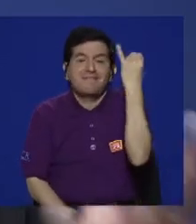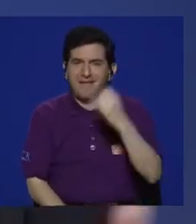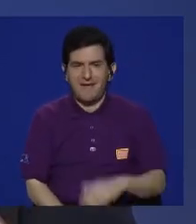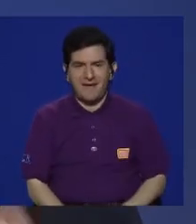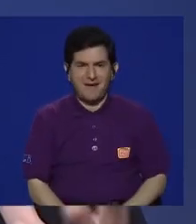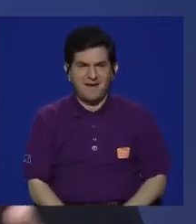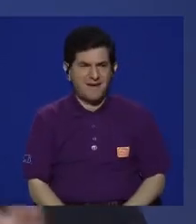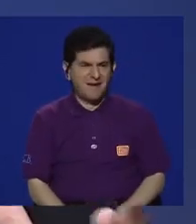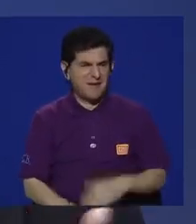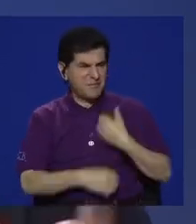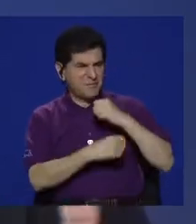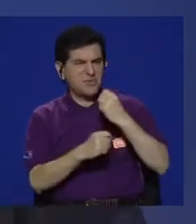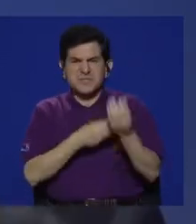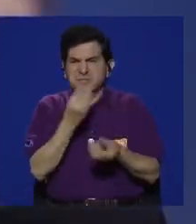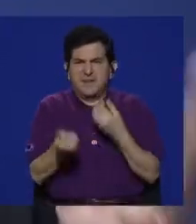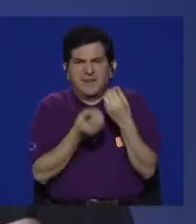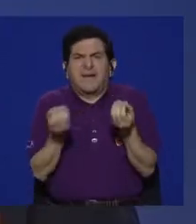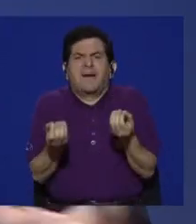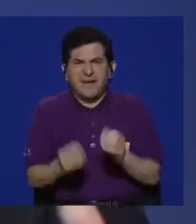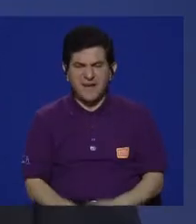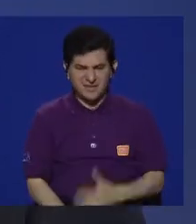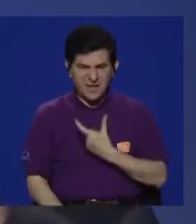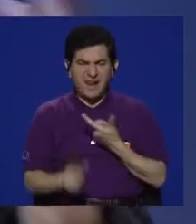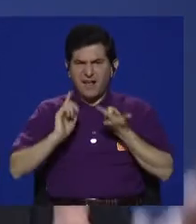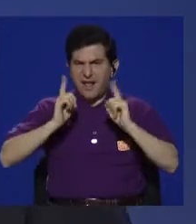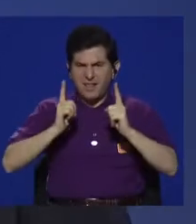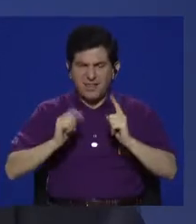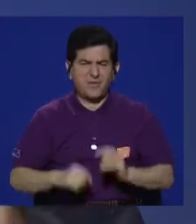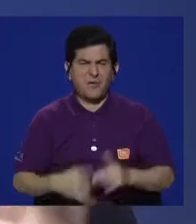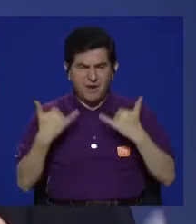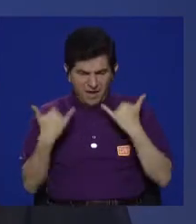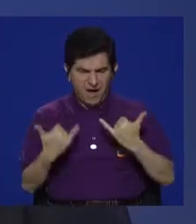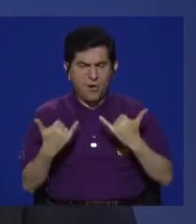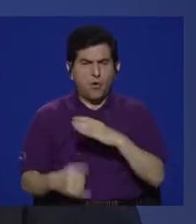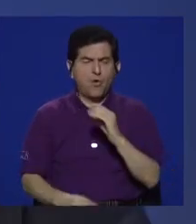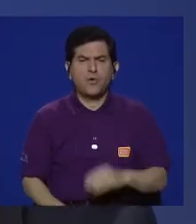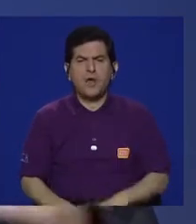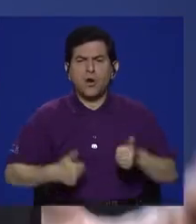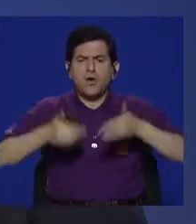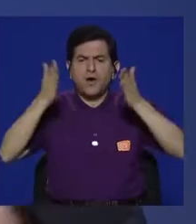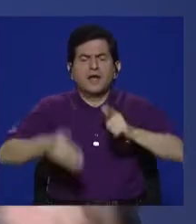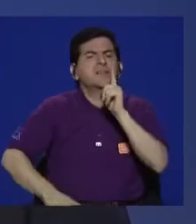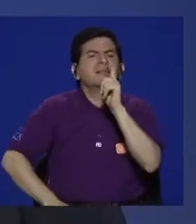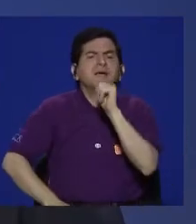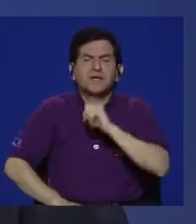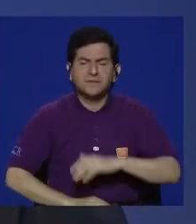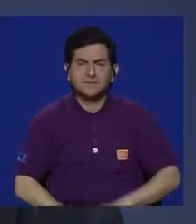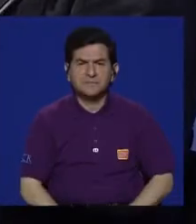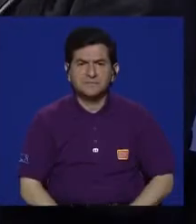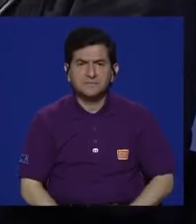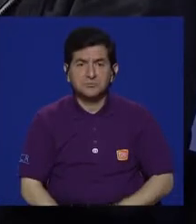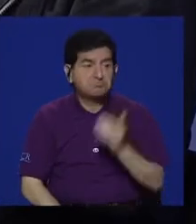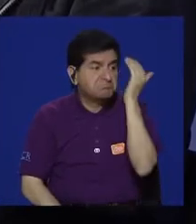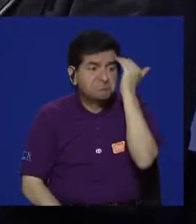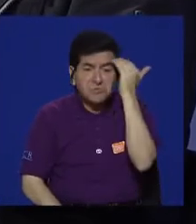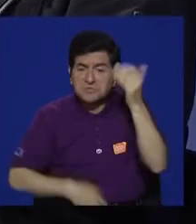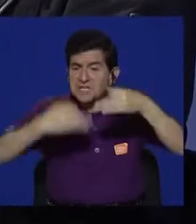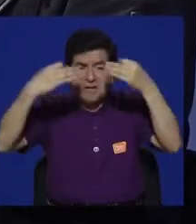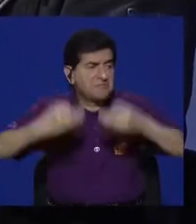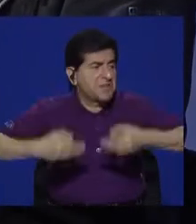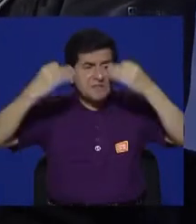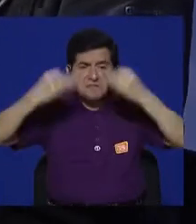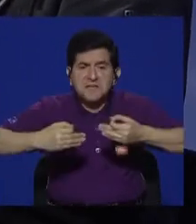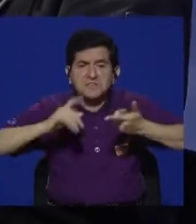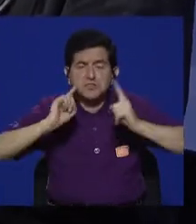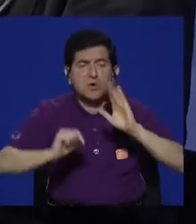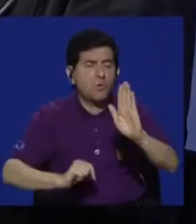no tiene ni idea de qué está haciendo la municipalidad, de qué alcalde hay, qué alcalde se puede postular, si no